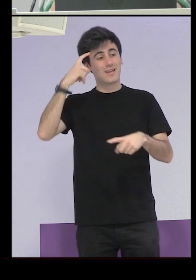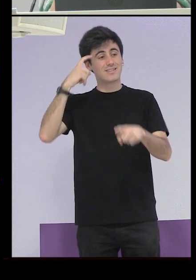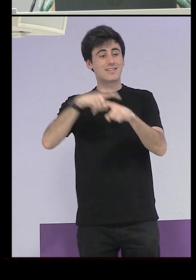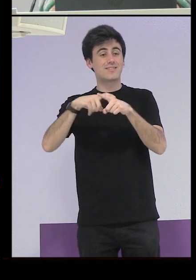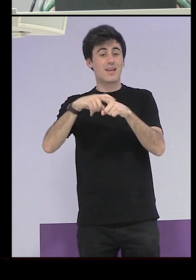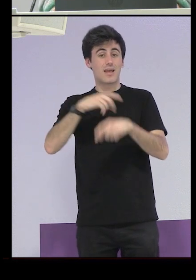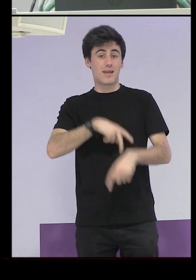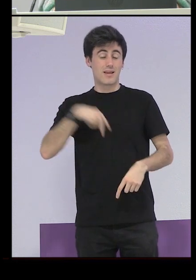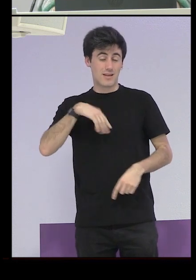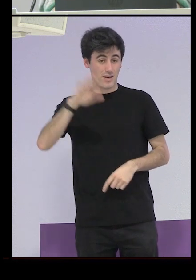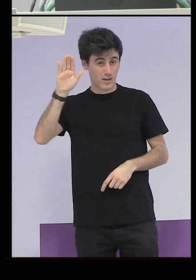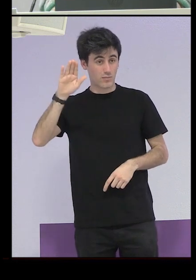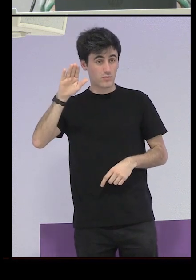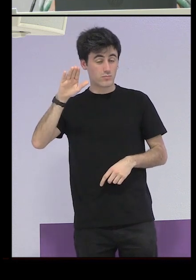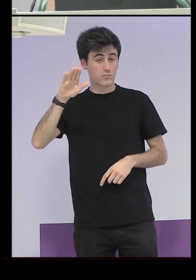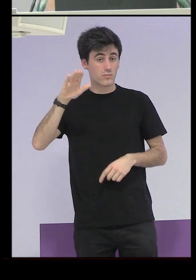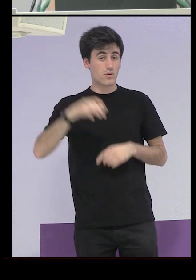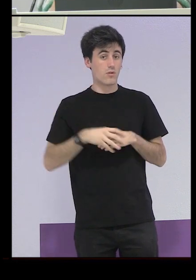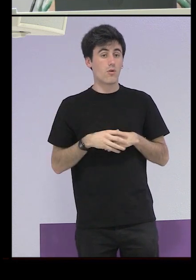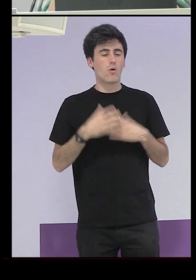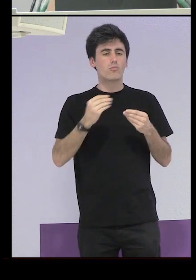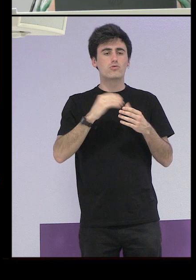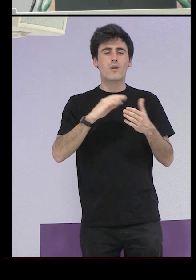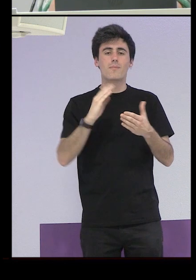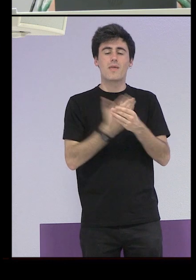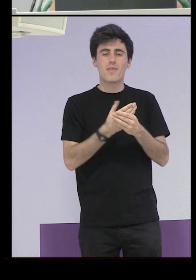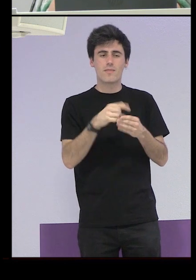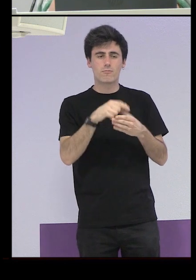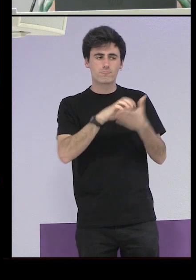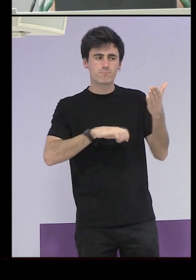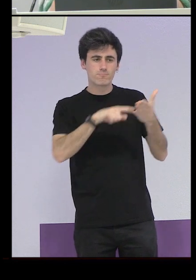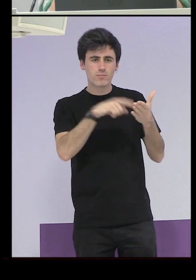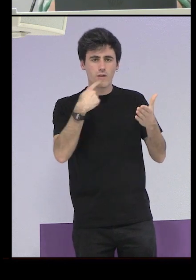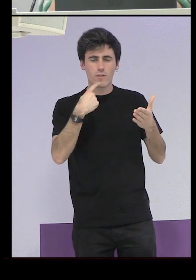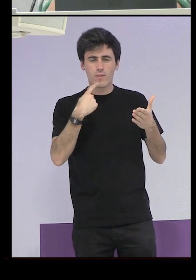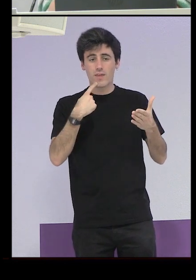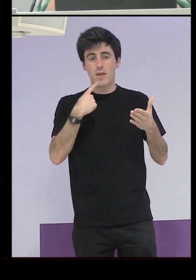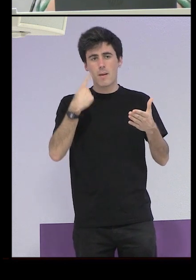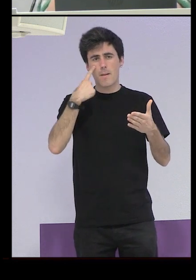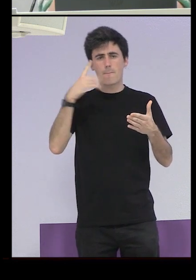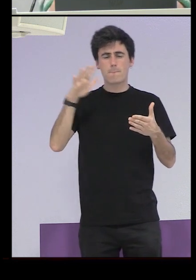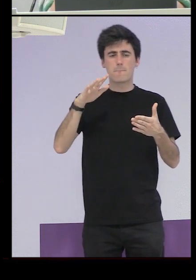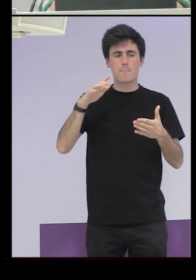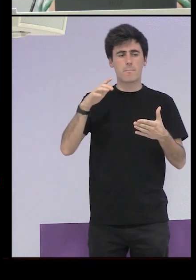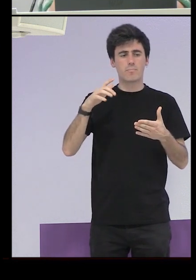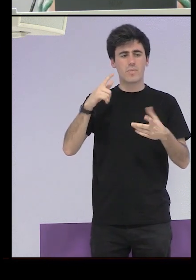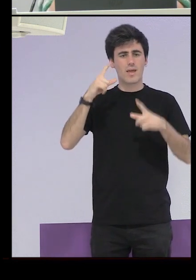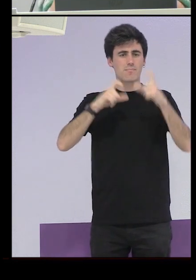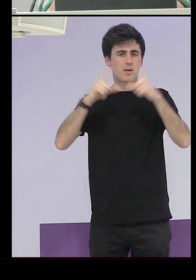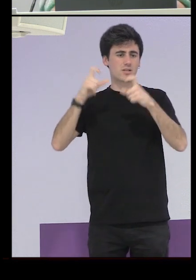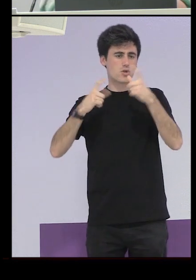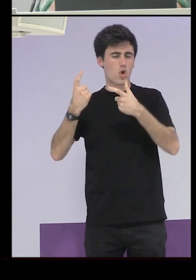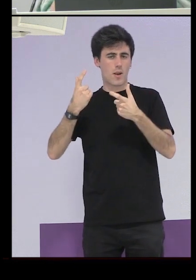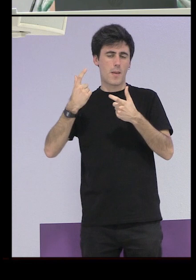encontrado un montón de expedientes donde hay mujeres a las que simplemente por tener una expresión de género masculina que obviamente no pone eso pone